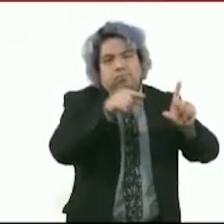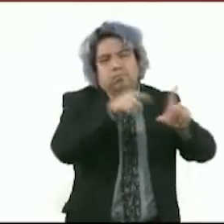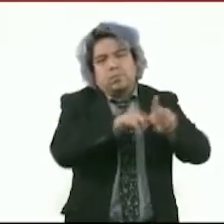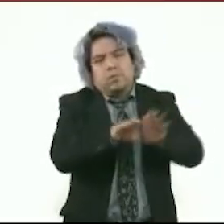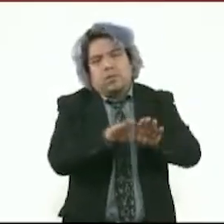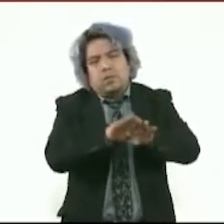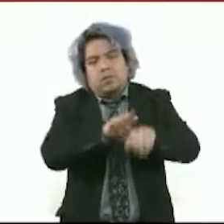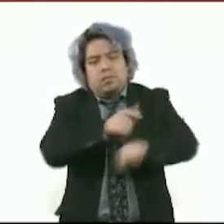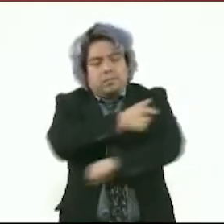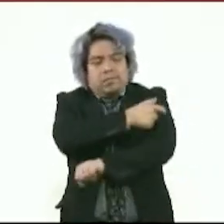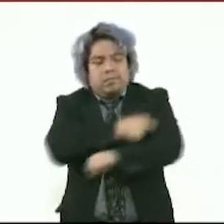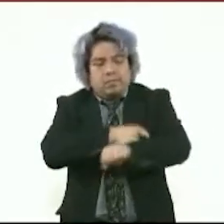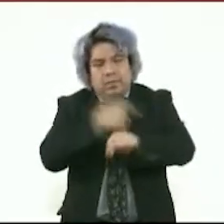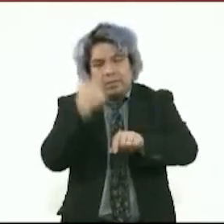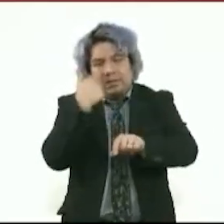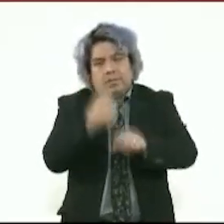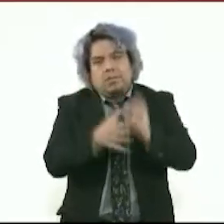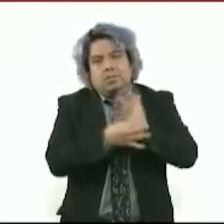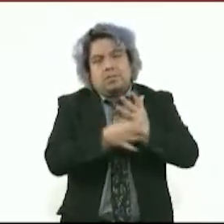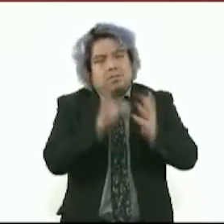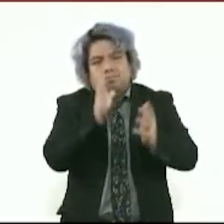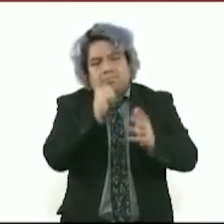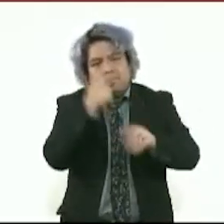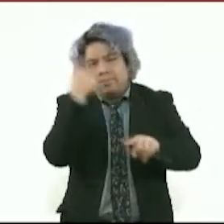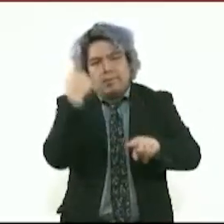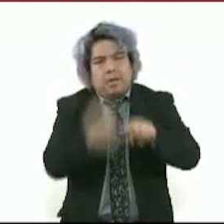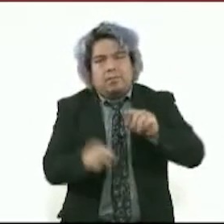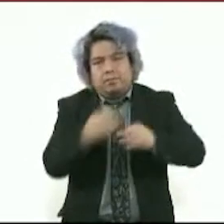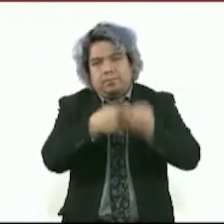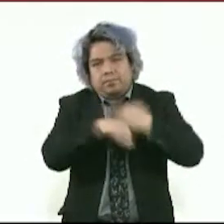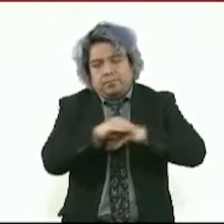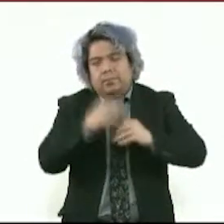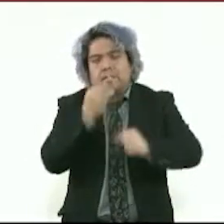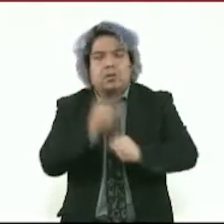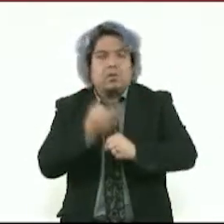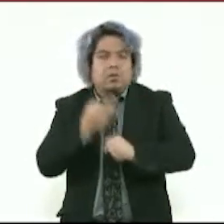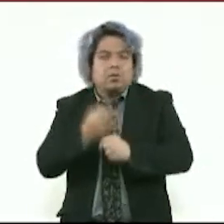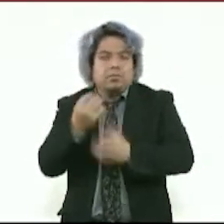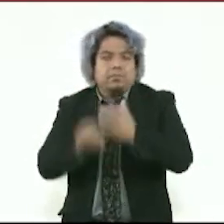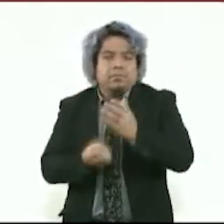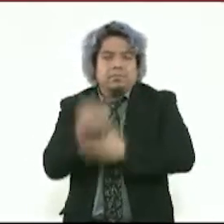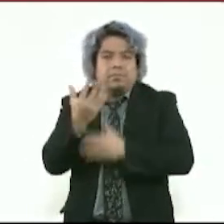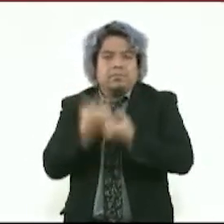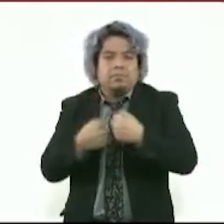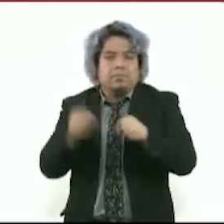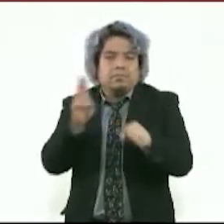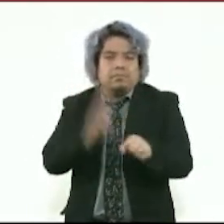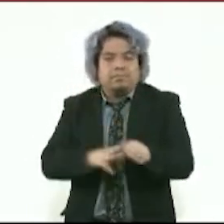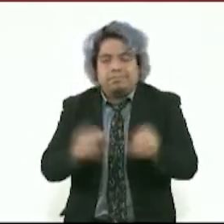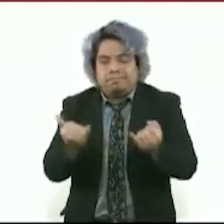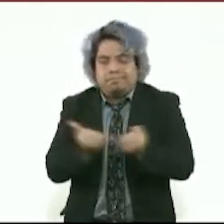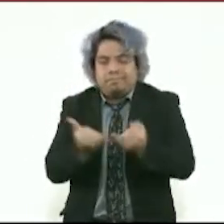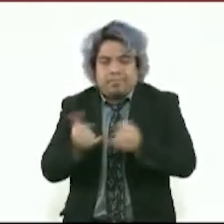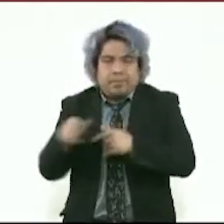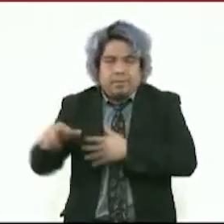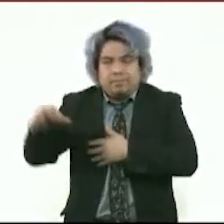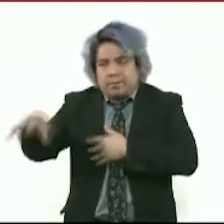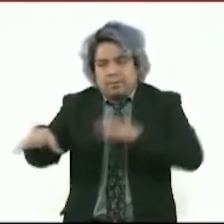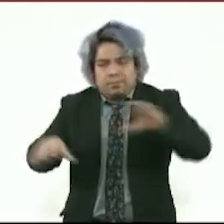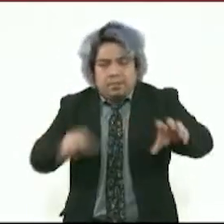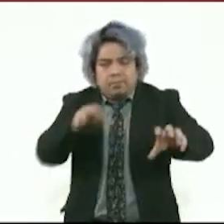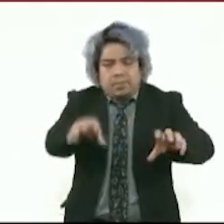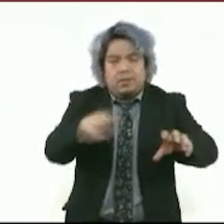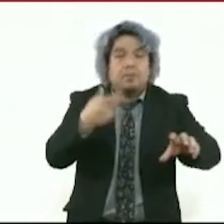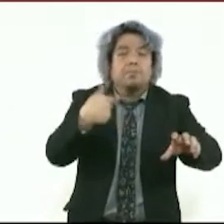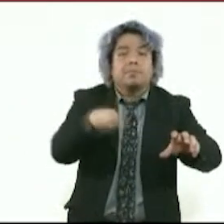La jefa de gobierno, Claudia Sheinbaum, aseguró que no fue un experimento entregar ivermectina como tratamiento